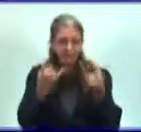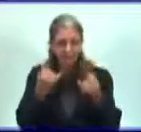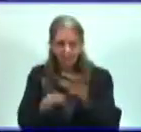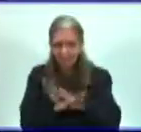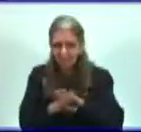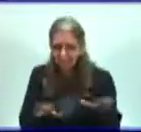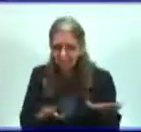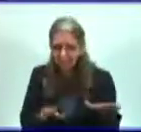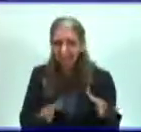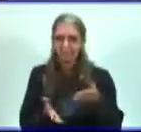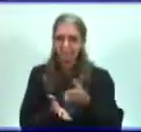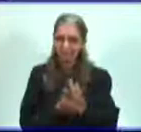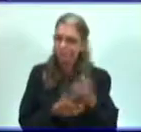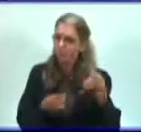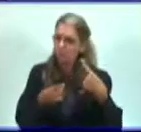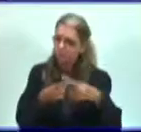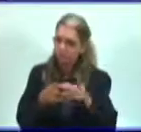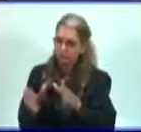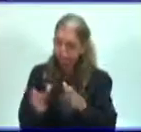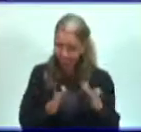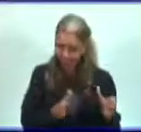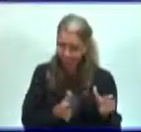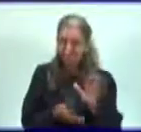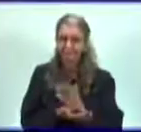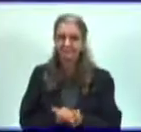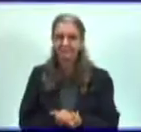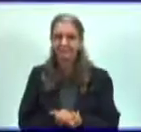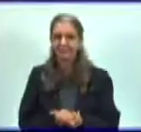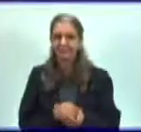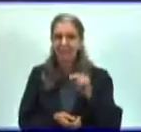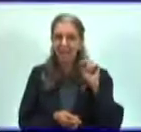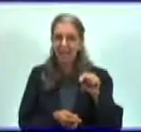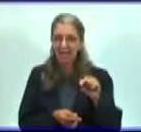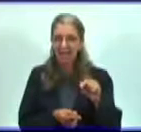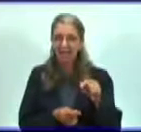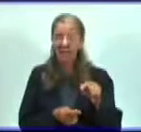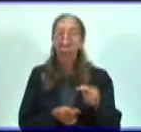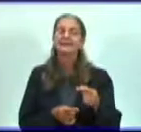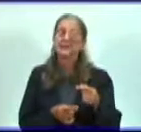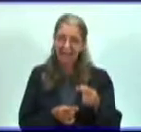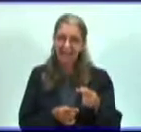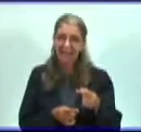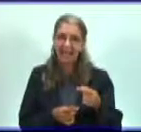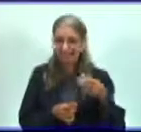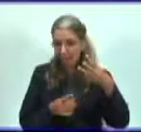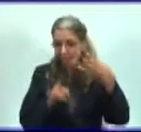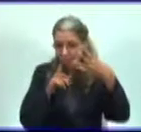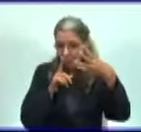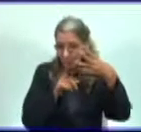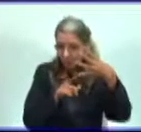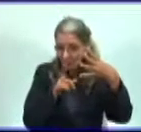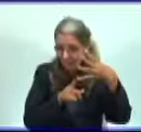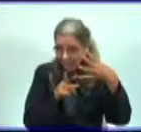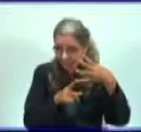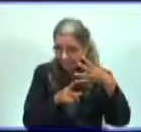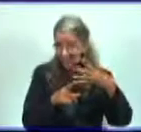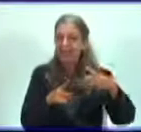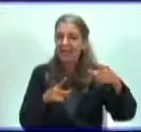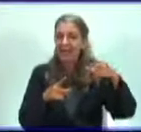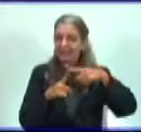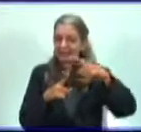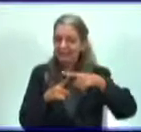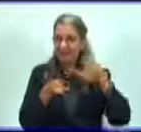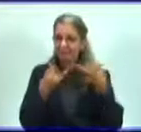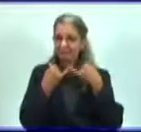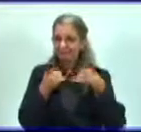continuamos entonces. Ahí viene la actividad independiente. Vamos a buscar